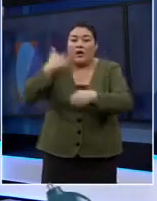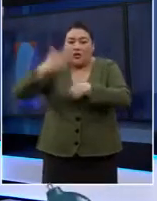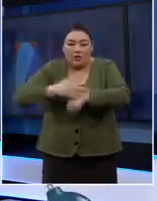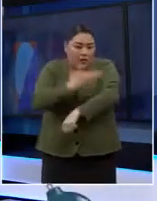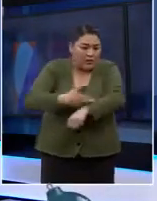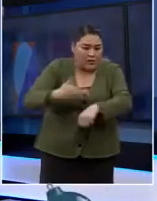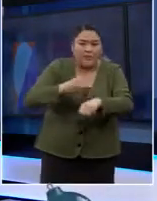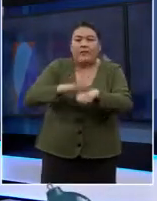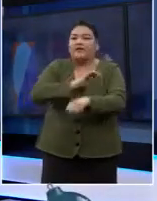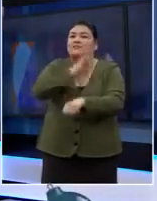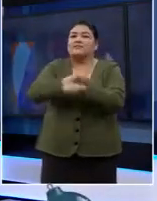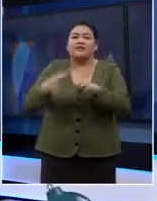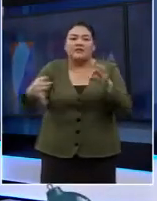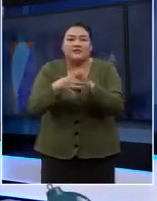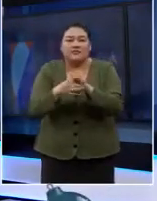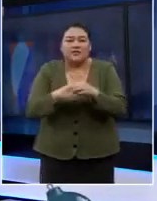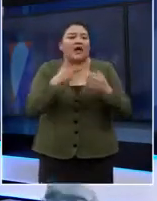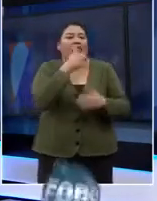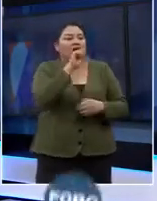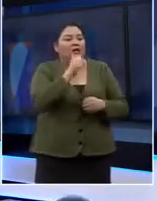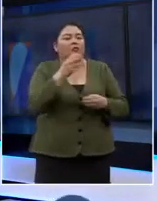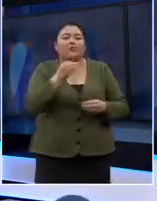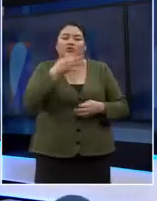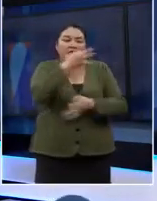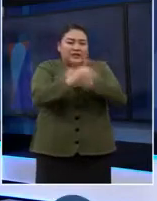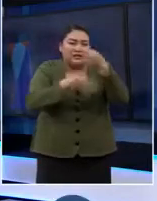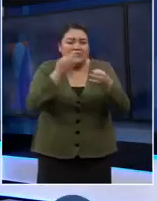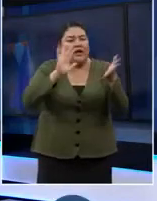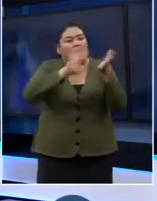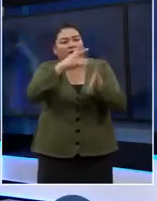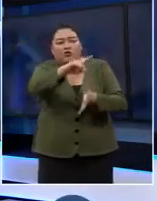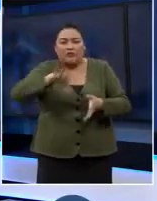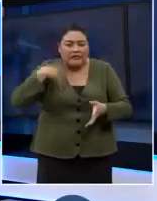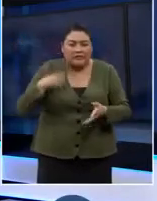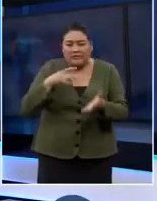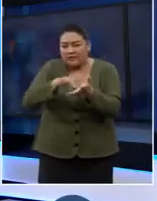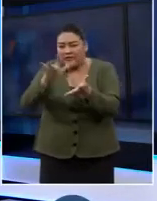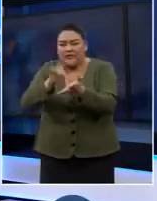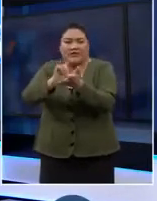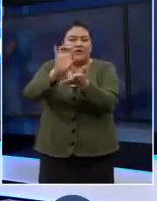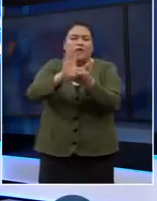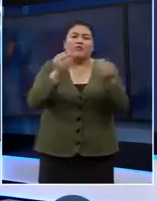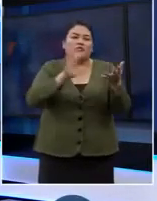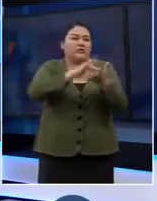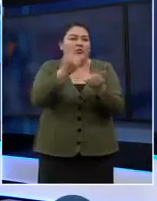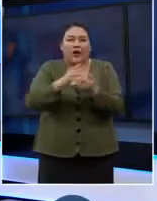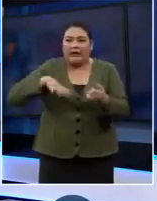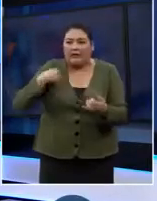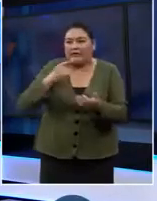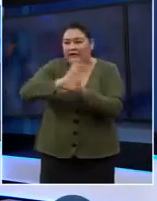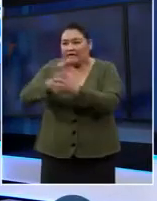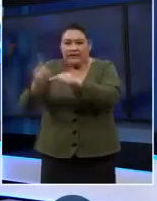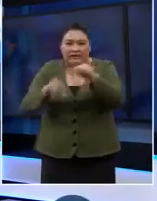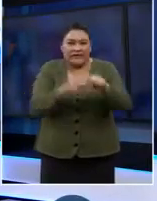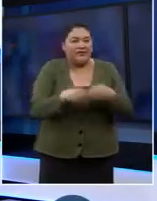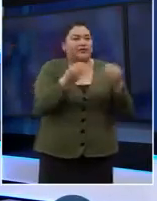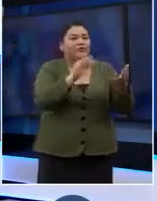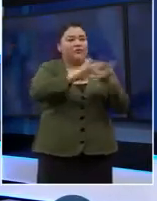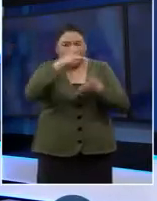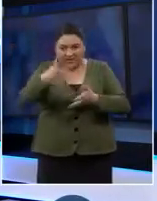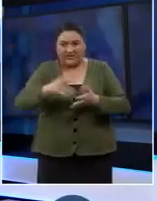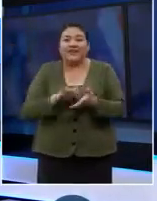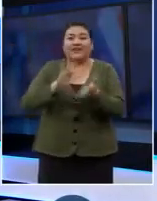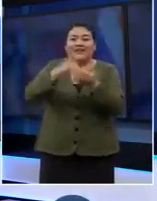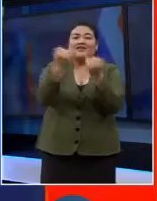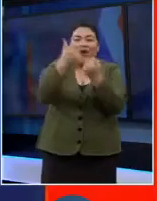necesidades específicas. Alejandra Jass, gracias por esta información y por esta labor a favor de las personas con discapacidad y la lucha contra la discriminación. Muchas gracias, Genaro.